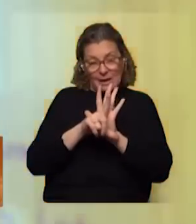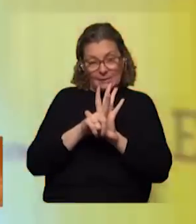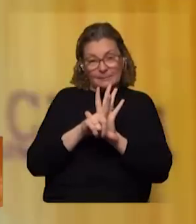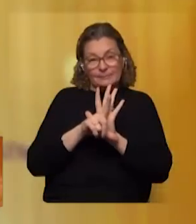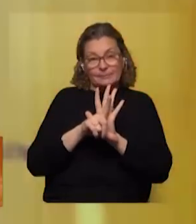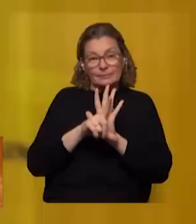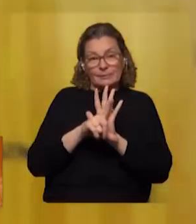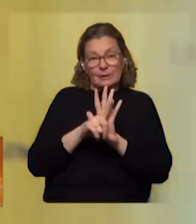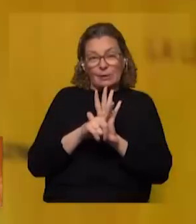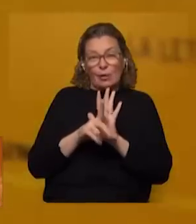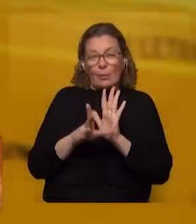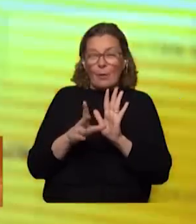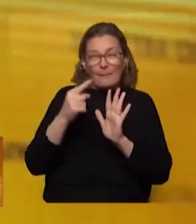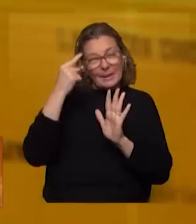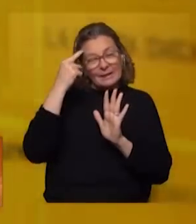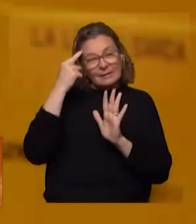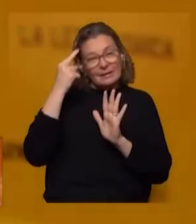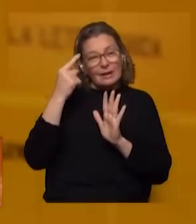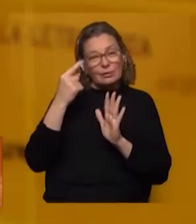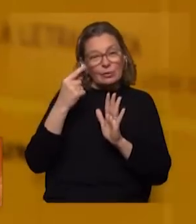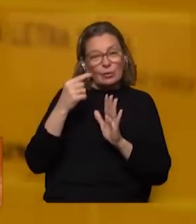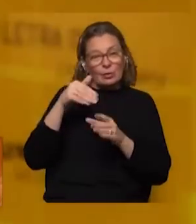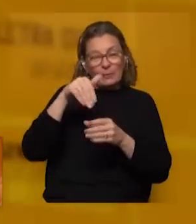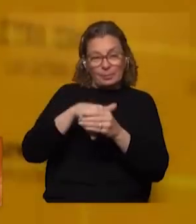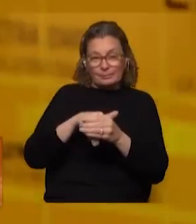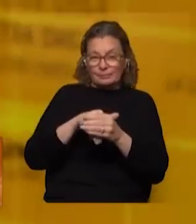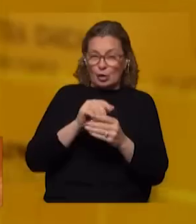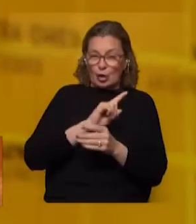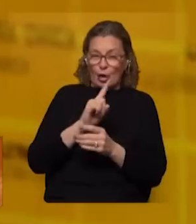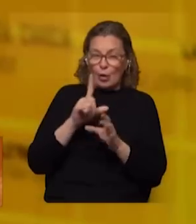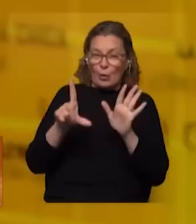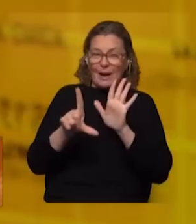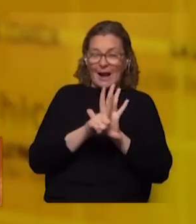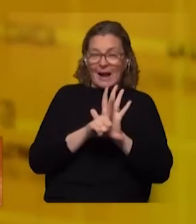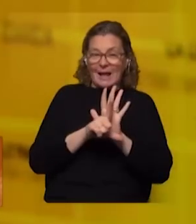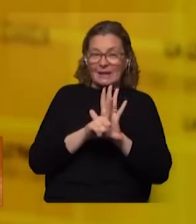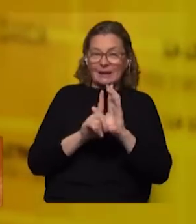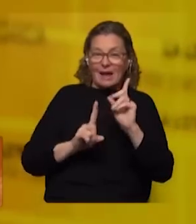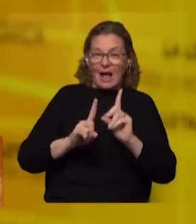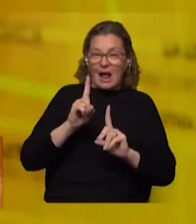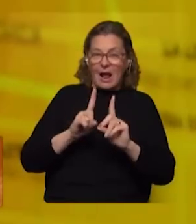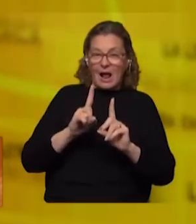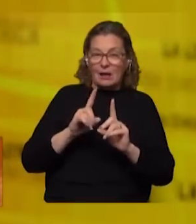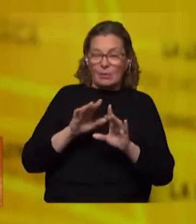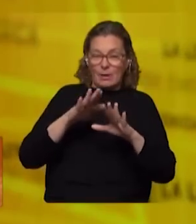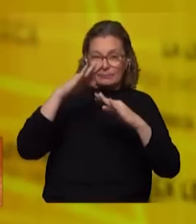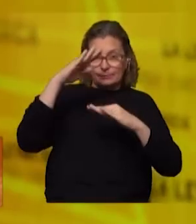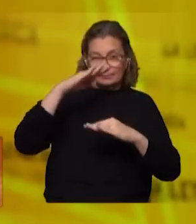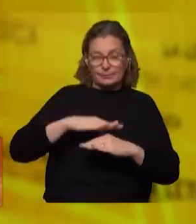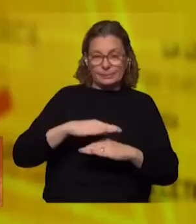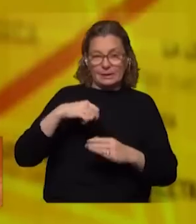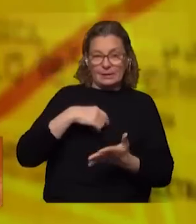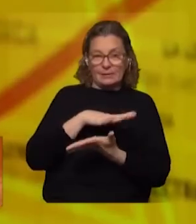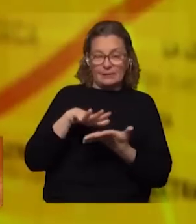un poco con la finalidad de desactivar el plebiscito con una ley que algo descomprima la